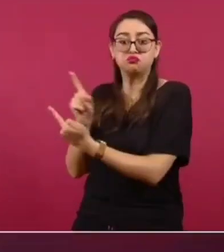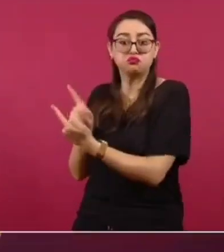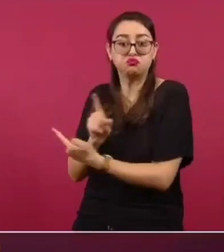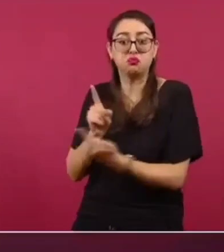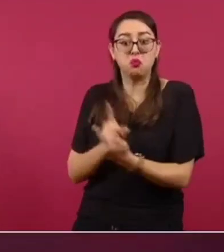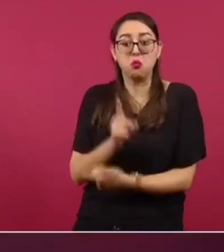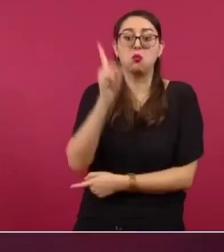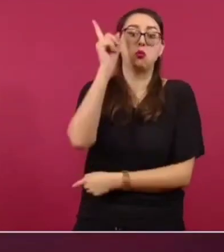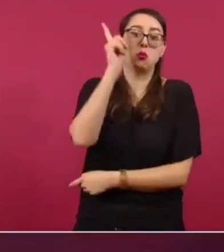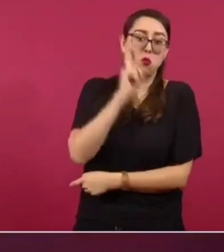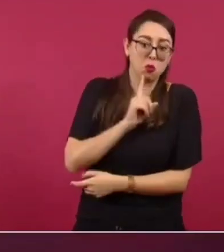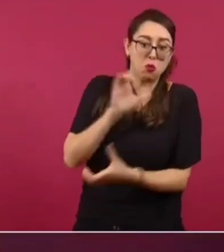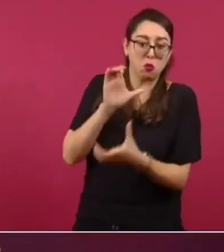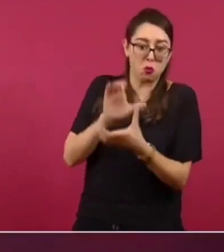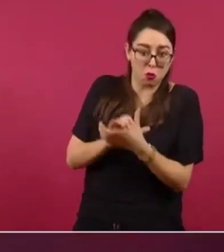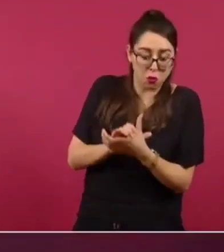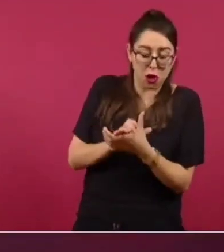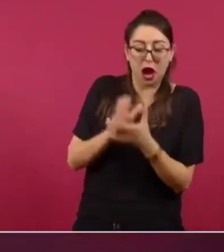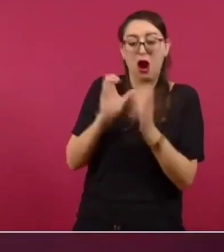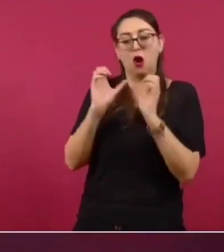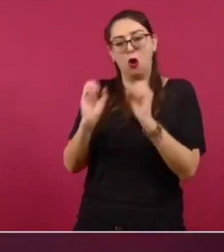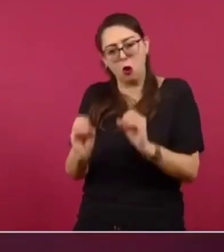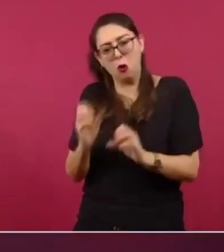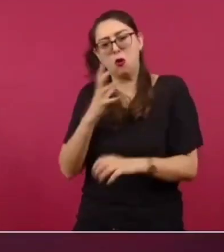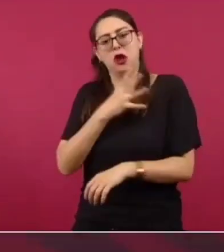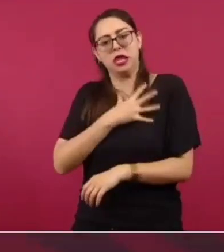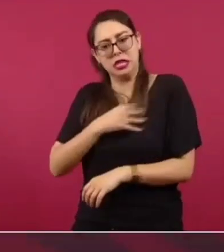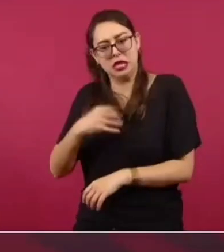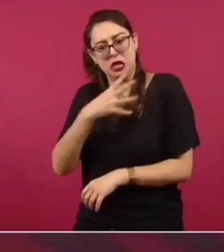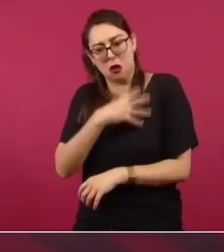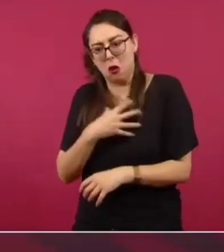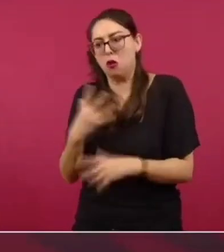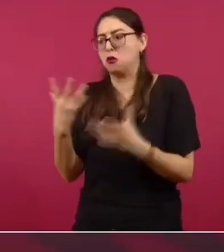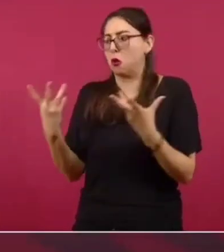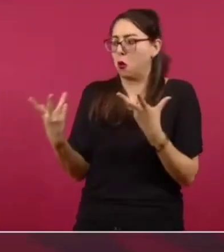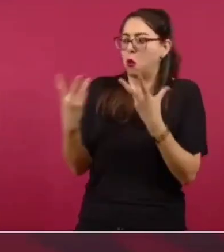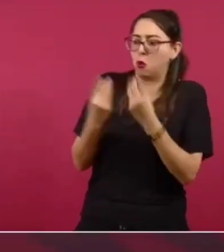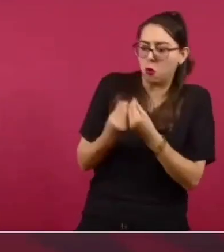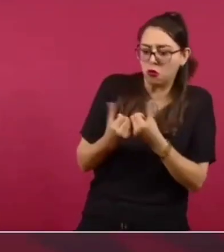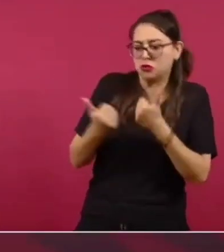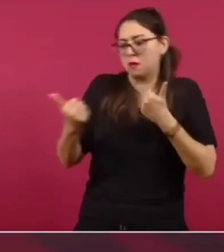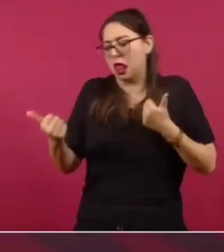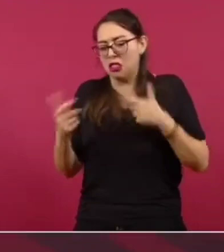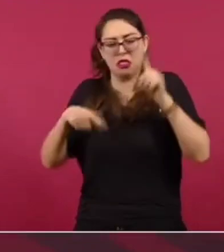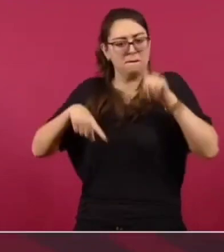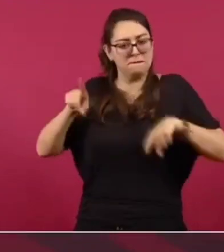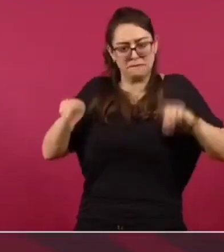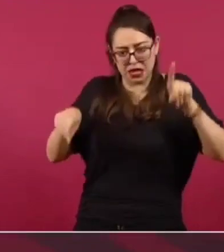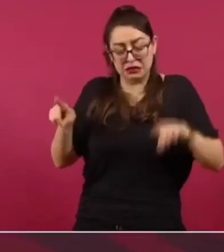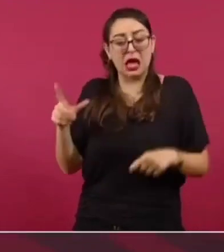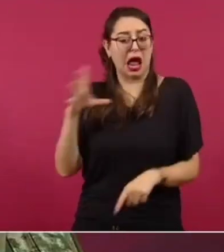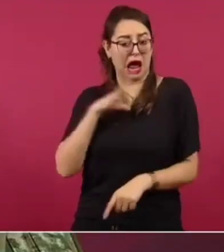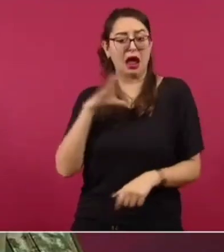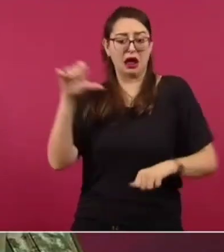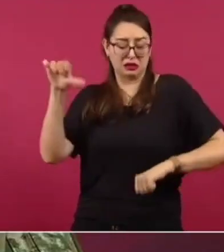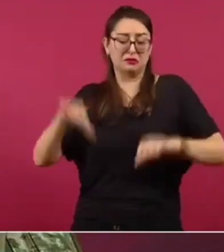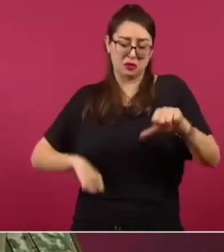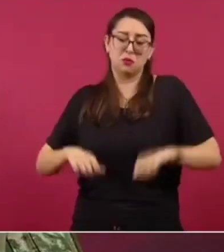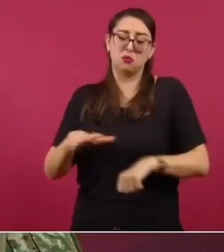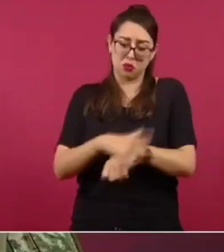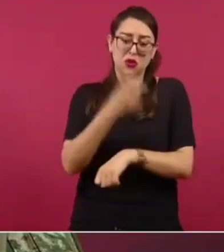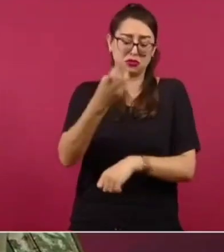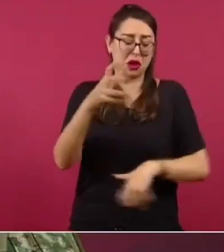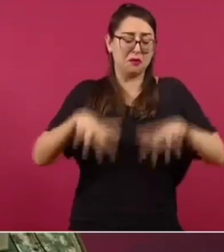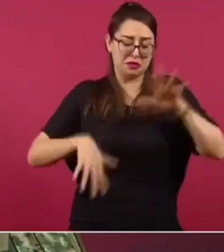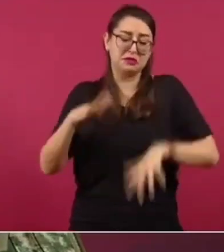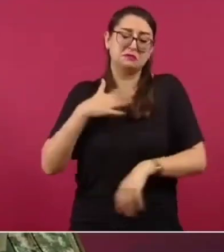separado o también de manera conjunta, unidos. Por eso me acompaña mi